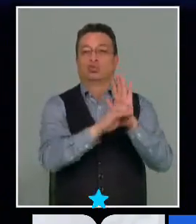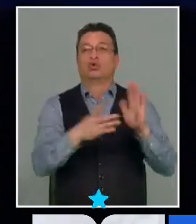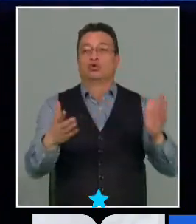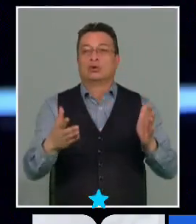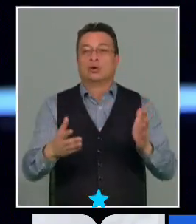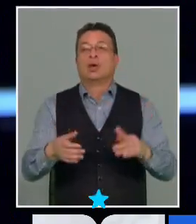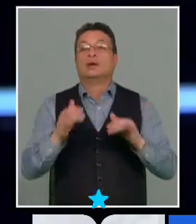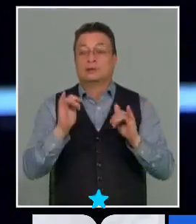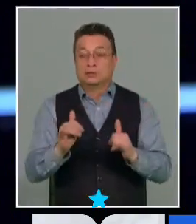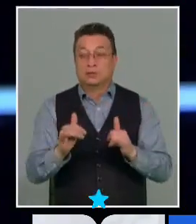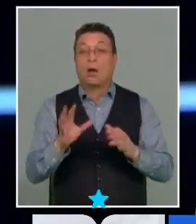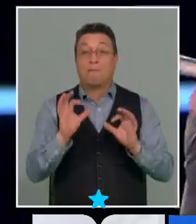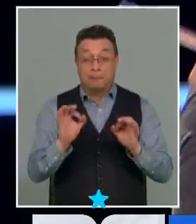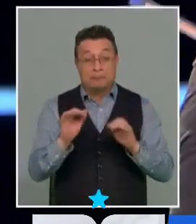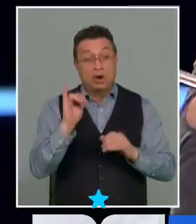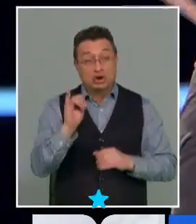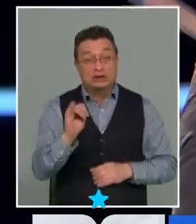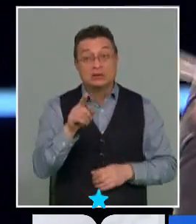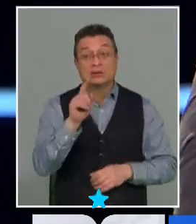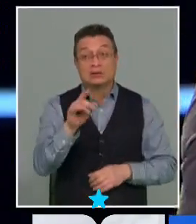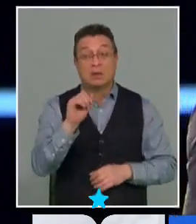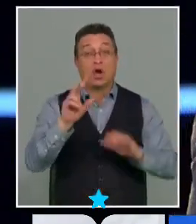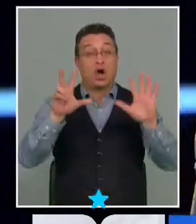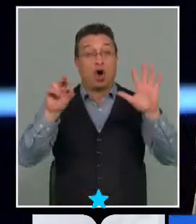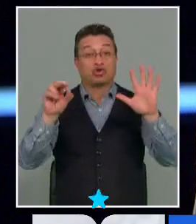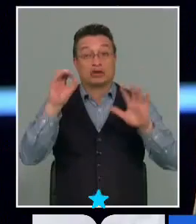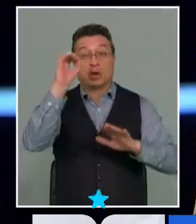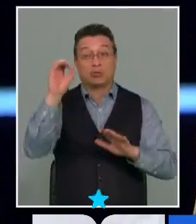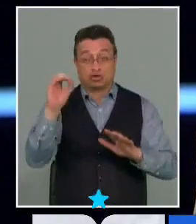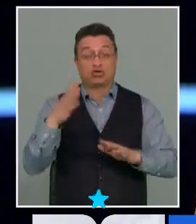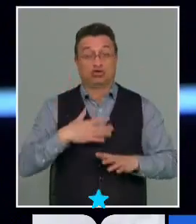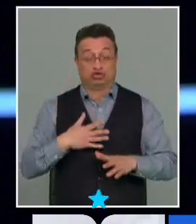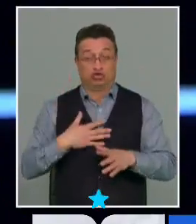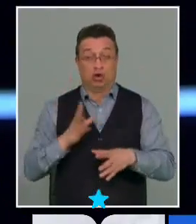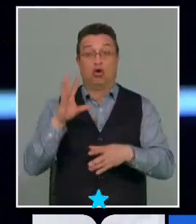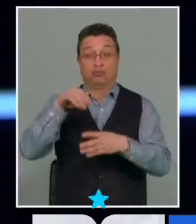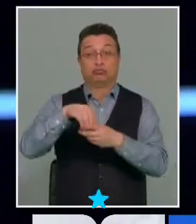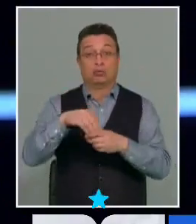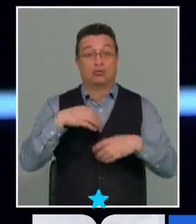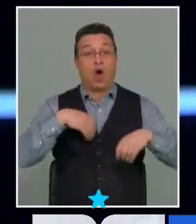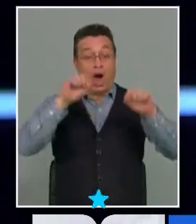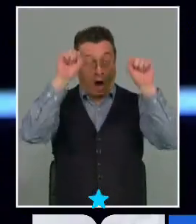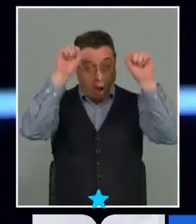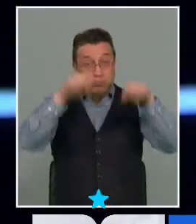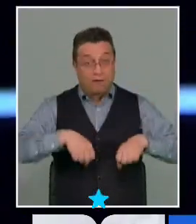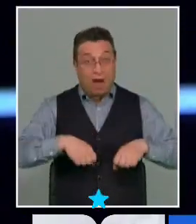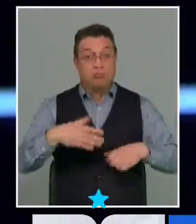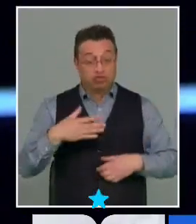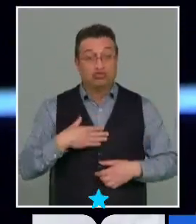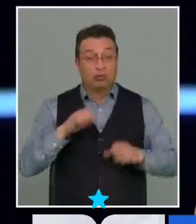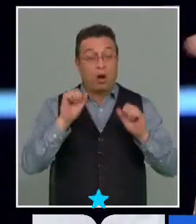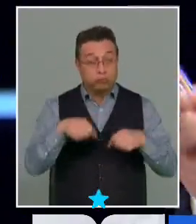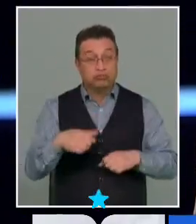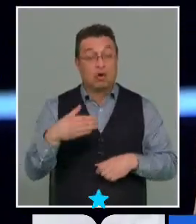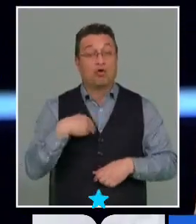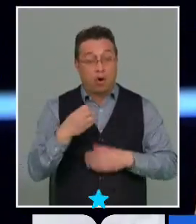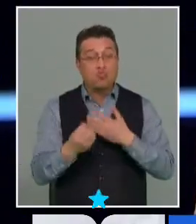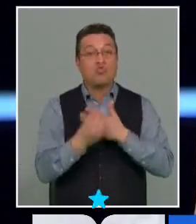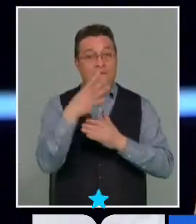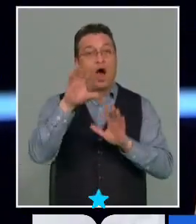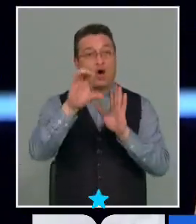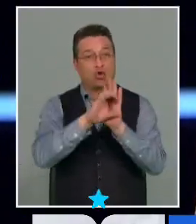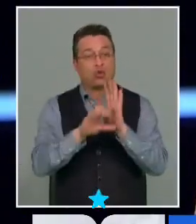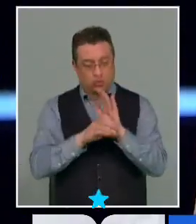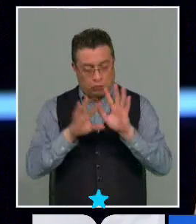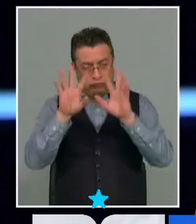justamente el 80% y me incluyo aprobamos para que se escribiera una nueva propuesta de